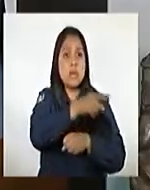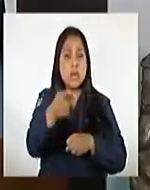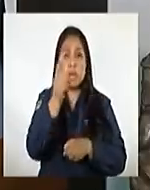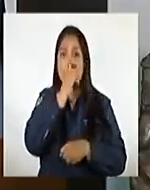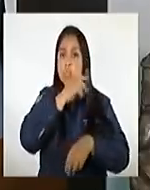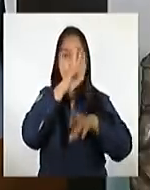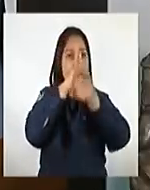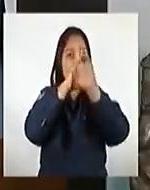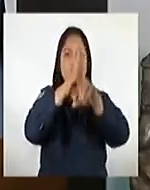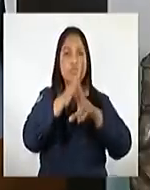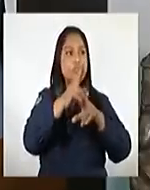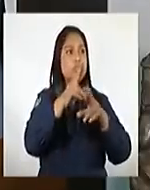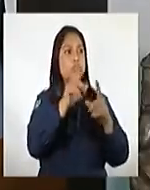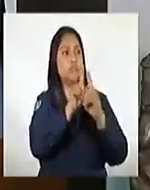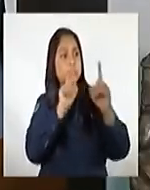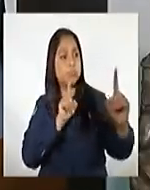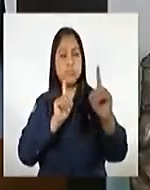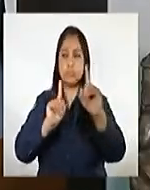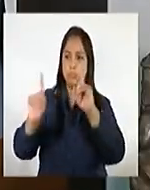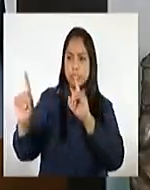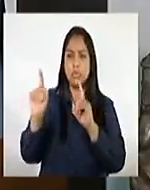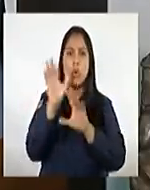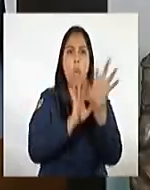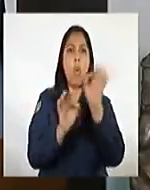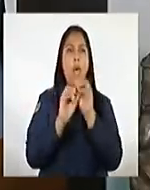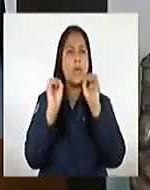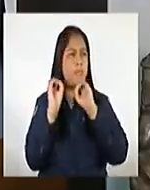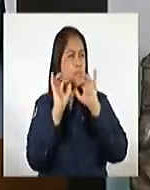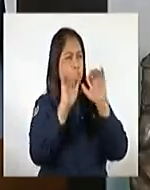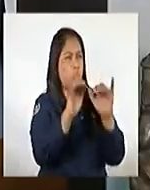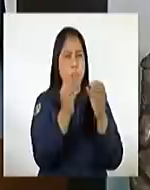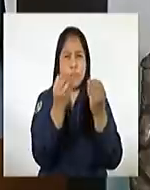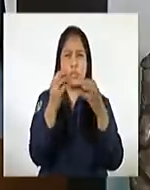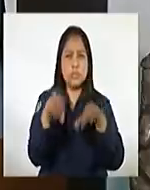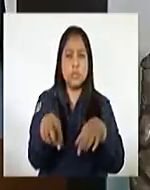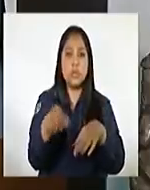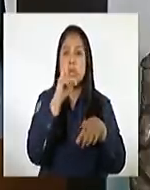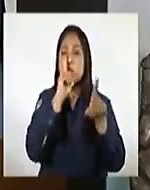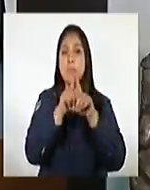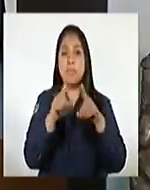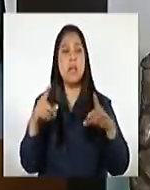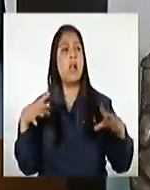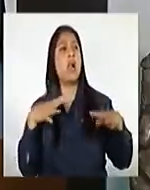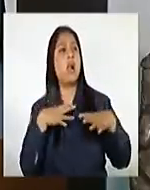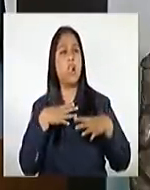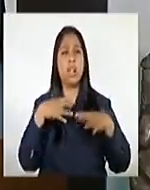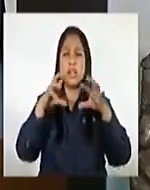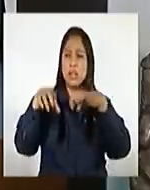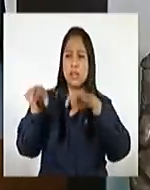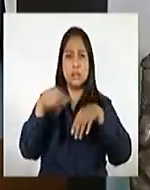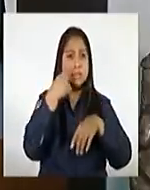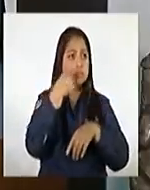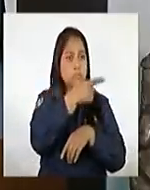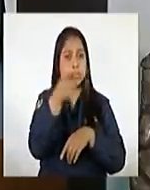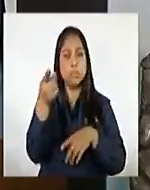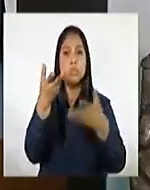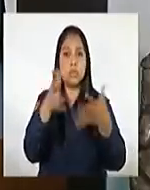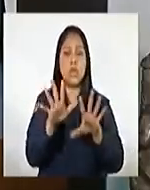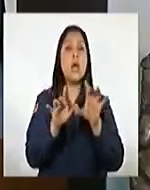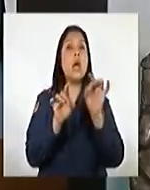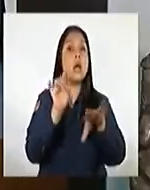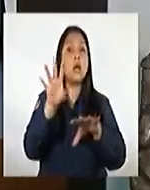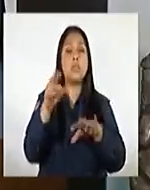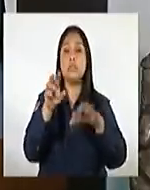respete el distanciamiento social o hay aglomeraciones. Además, el relajamiento social ha ocasionado que el virus